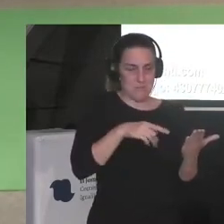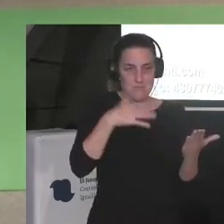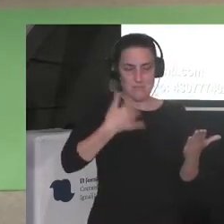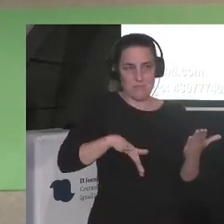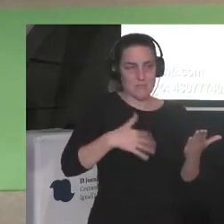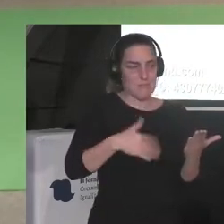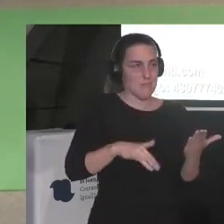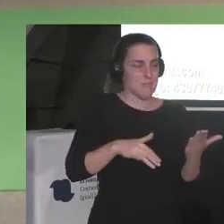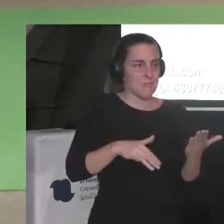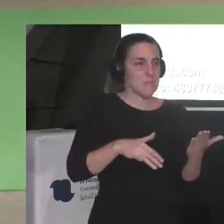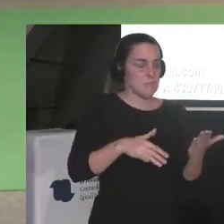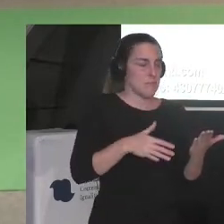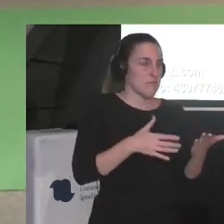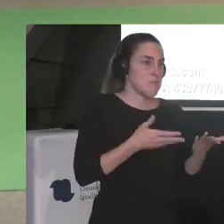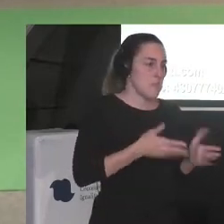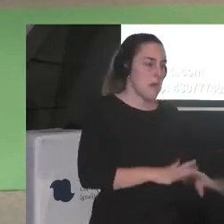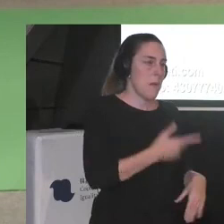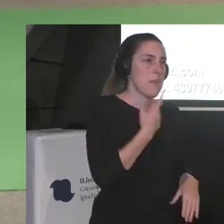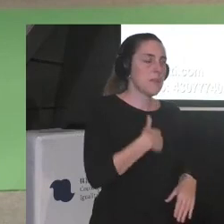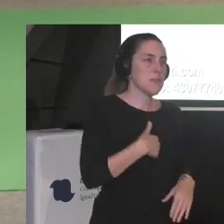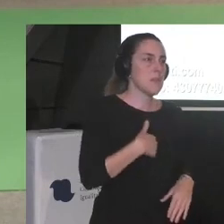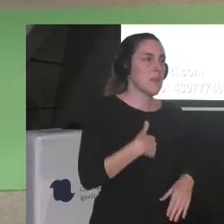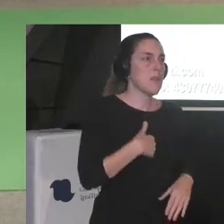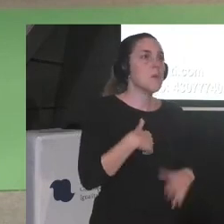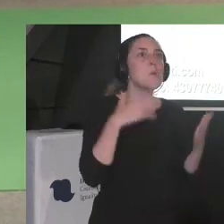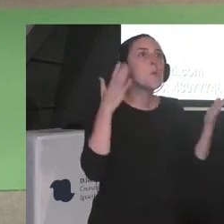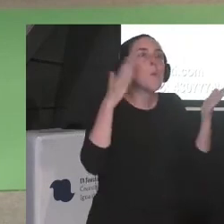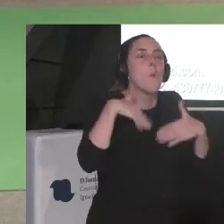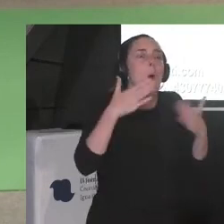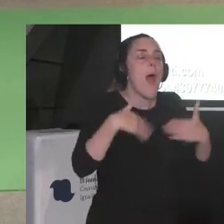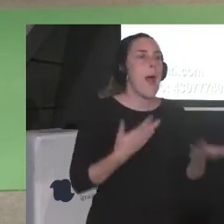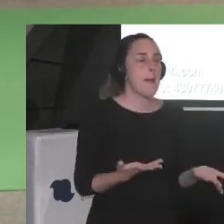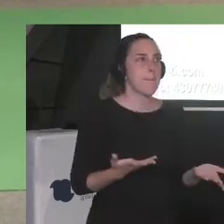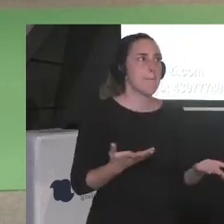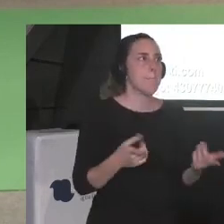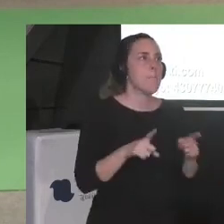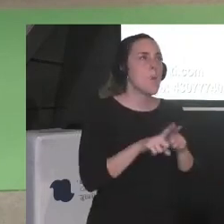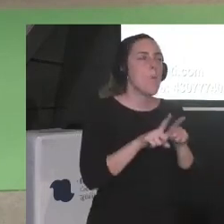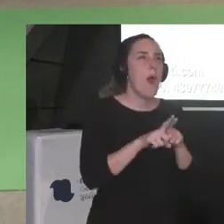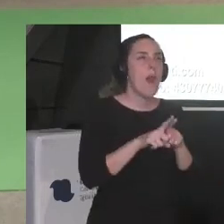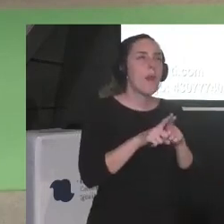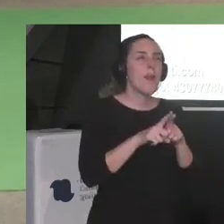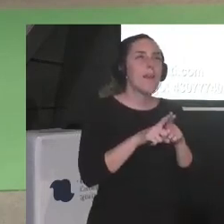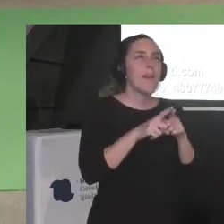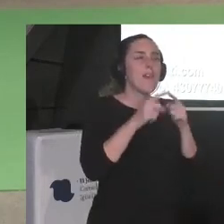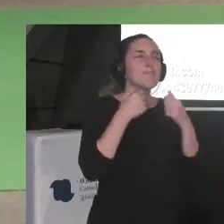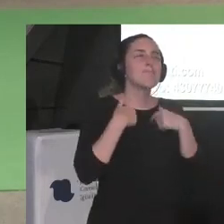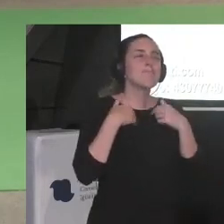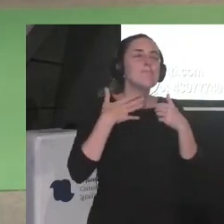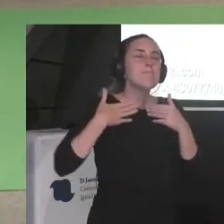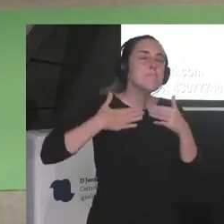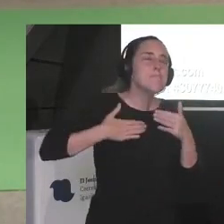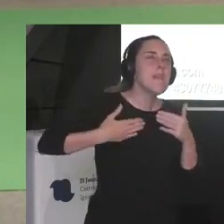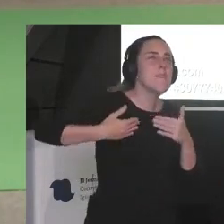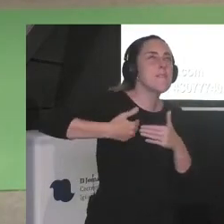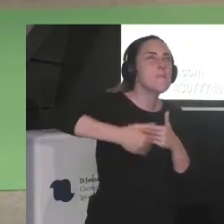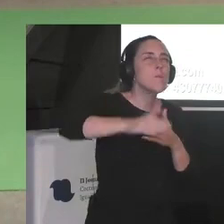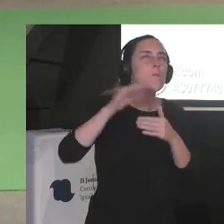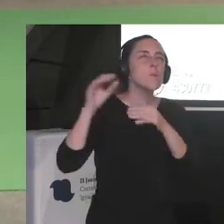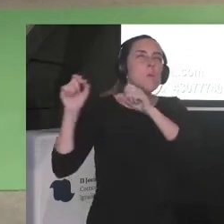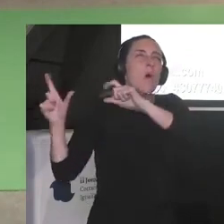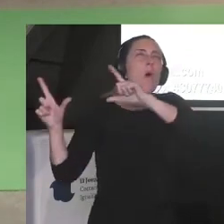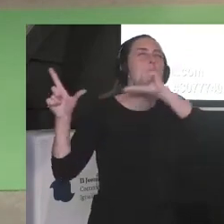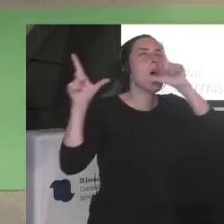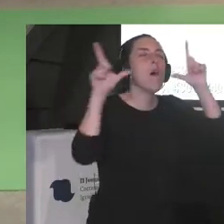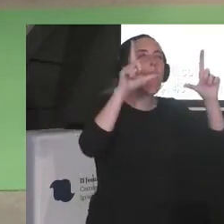dicho ¿no? como como no hay esa posibilidad ¿no? de representación de verte ahí de mirar y yo